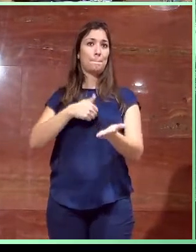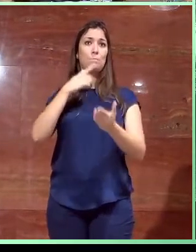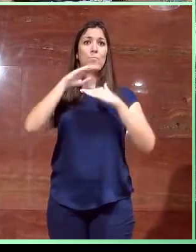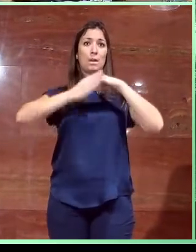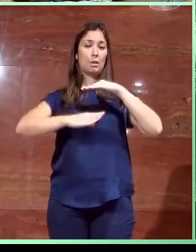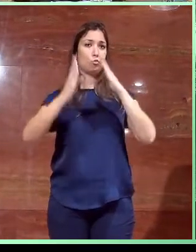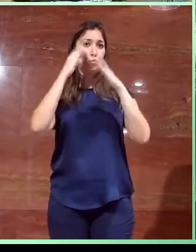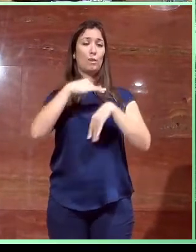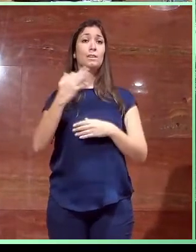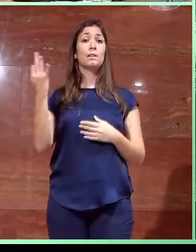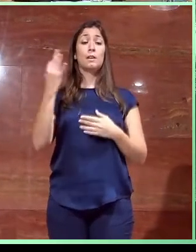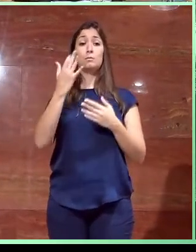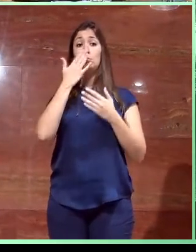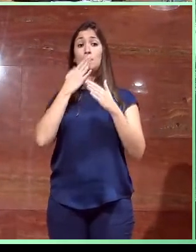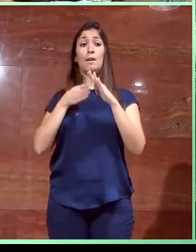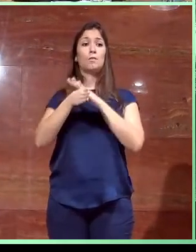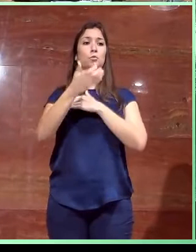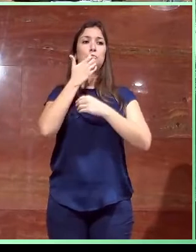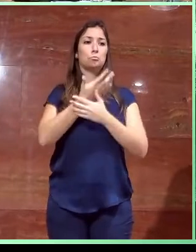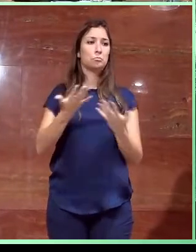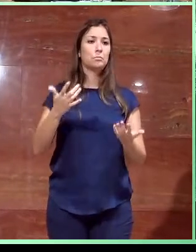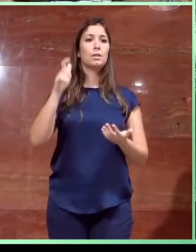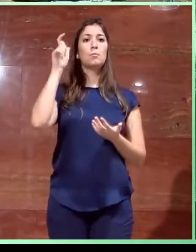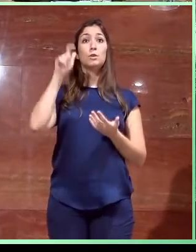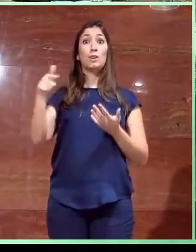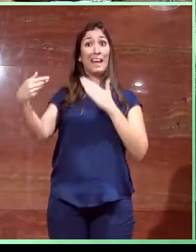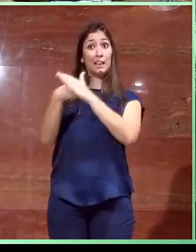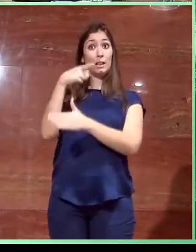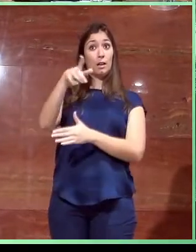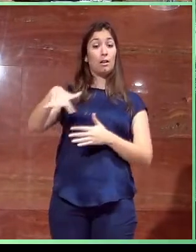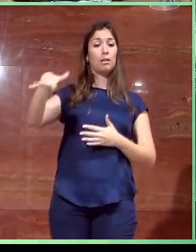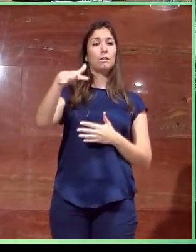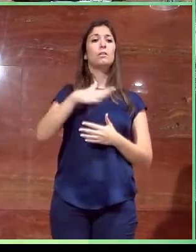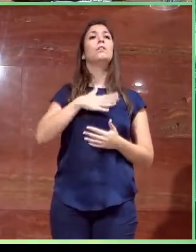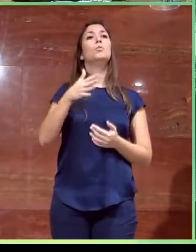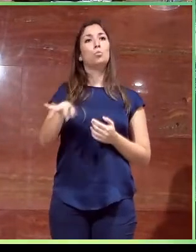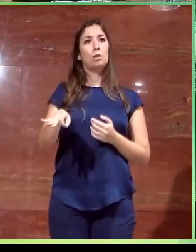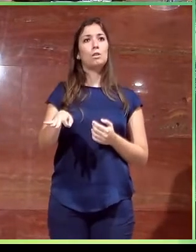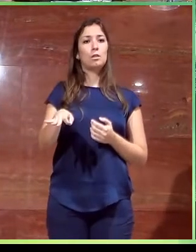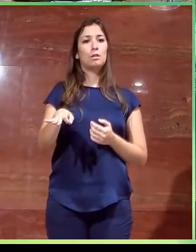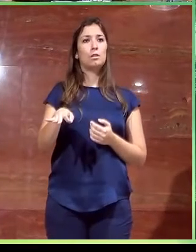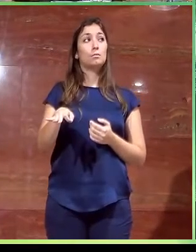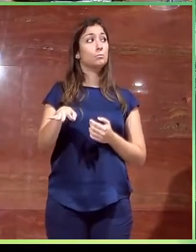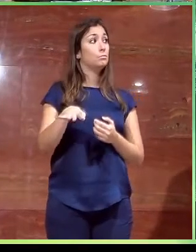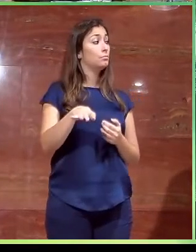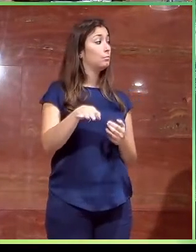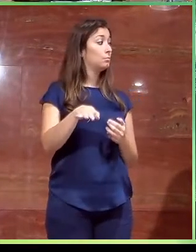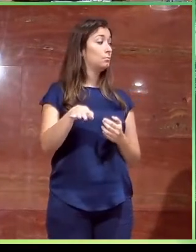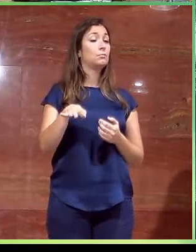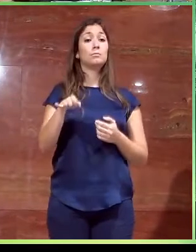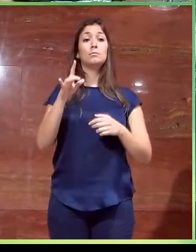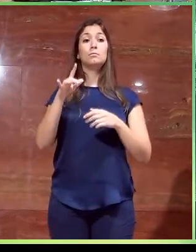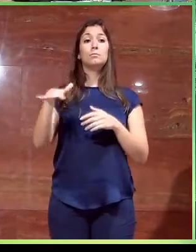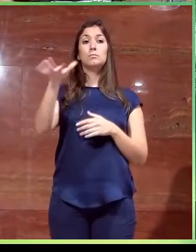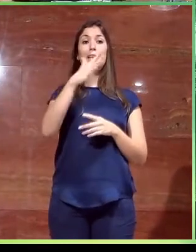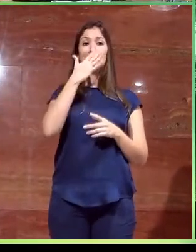acceso cuando alguien ha tenido que entrar por aquí que, digamos, tiene el inconveniente de que es un